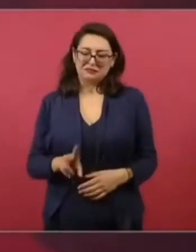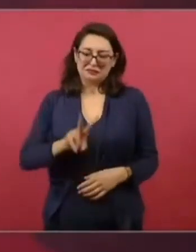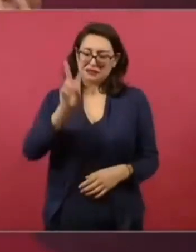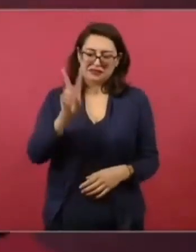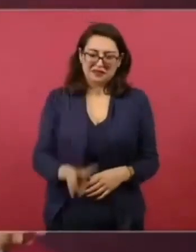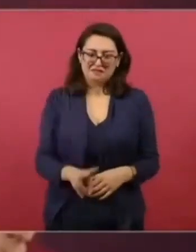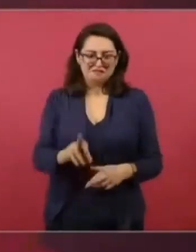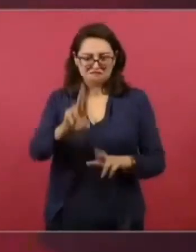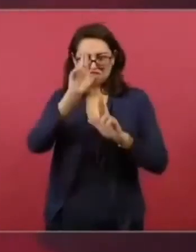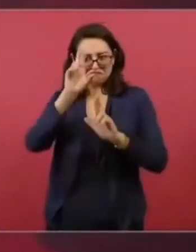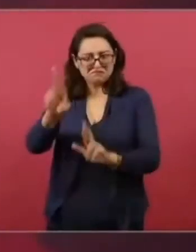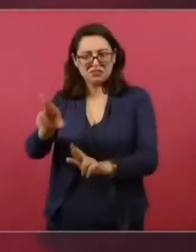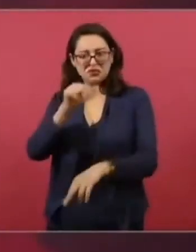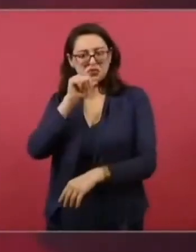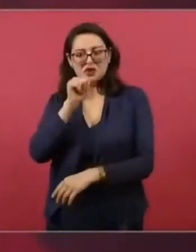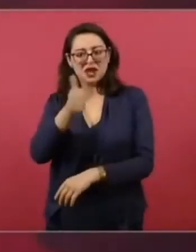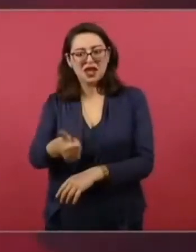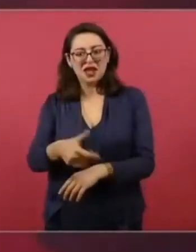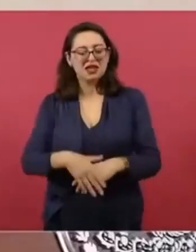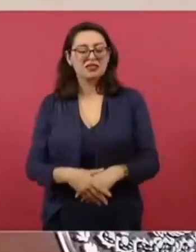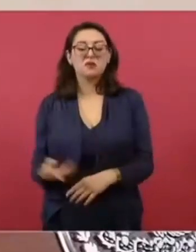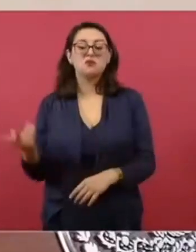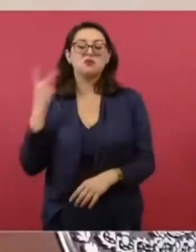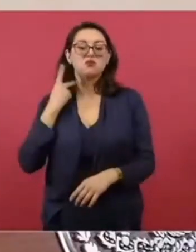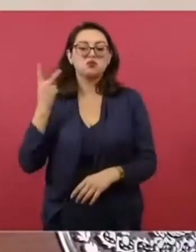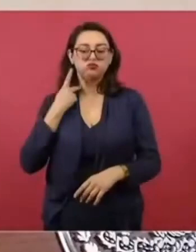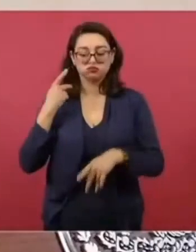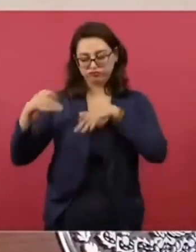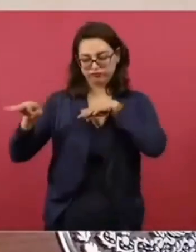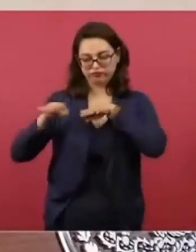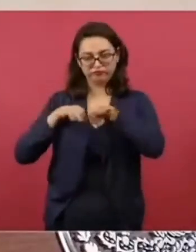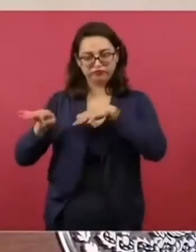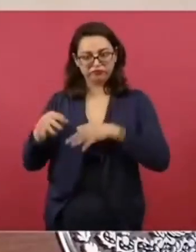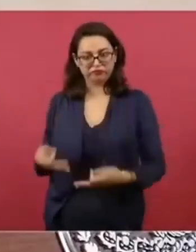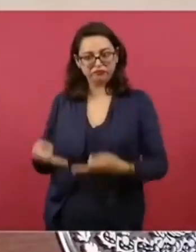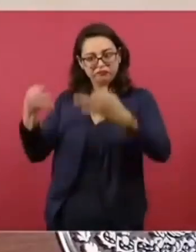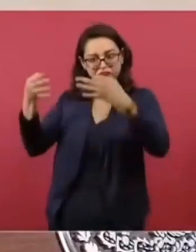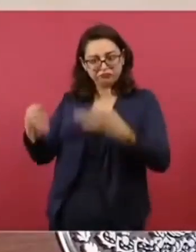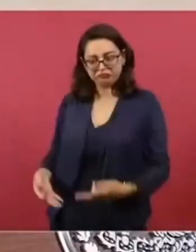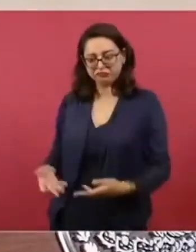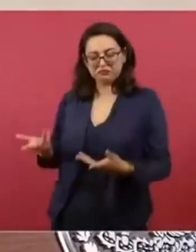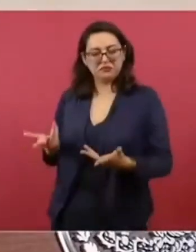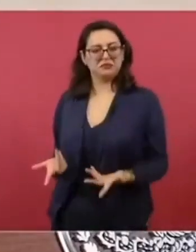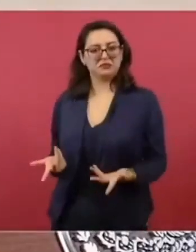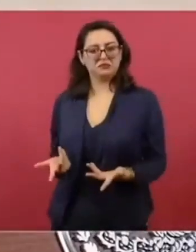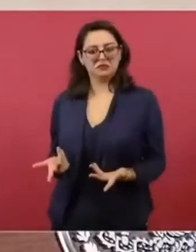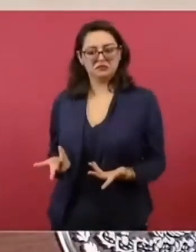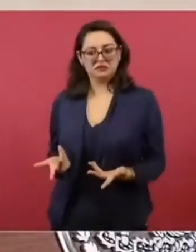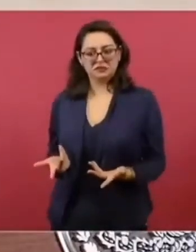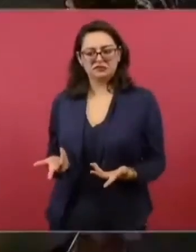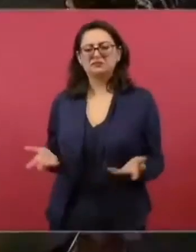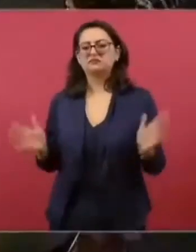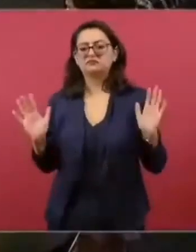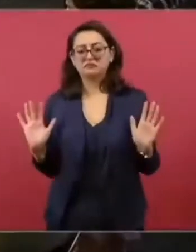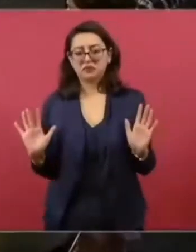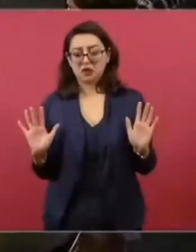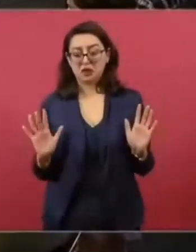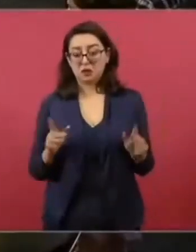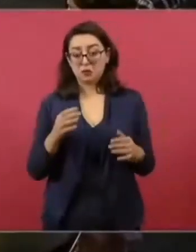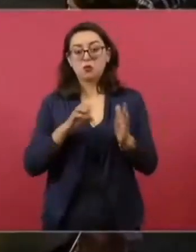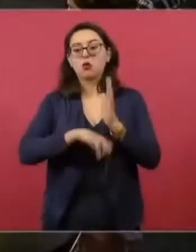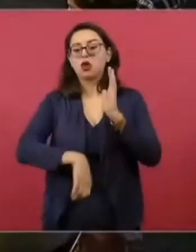Porque la política es un oficio, es como el oficio de ustedes. A ver, que cualquiera